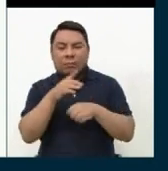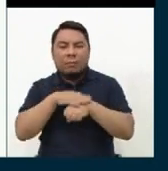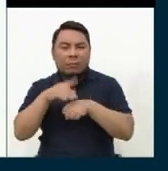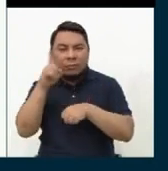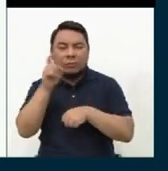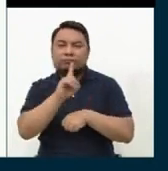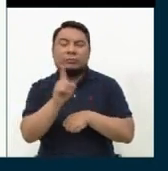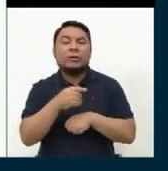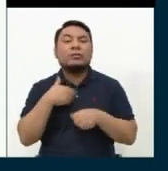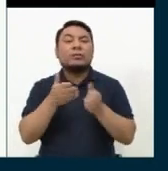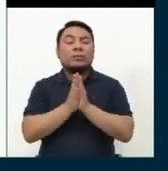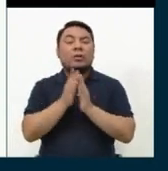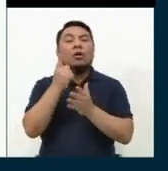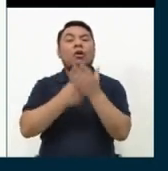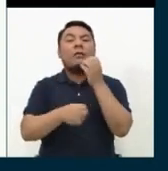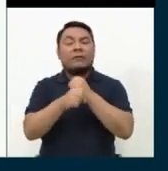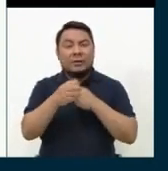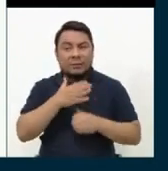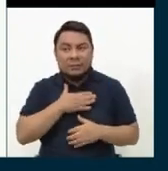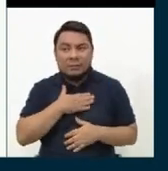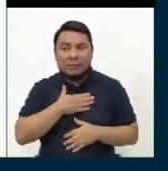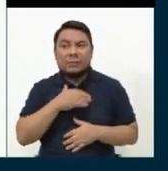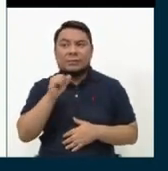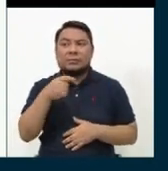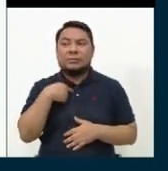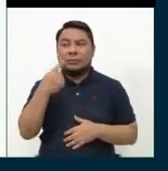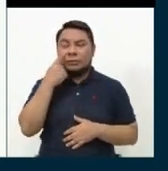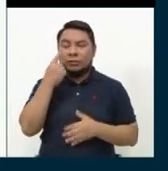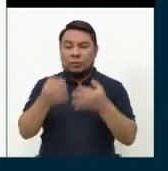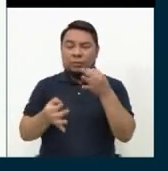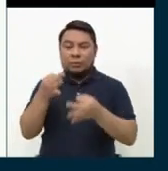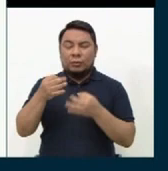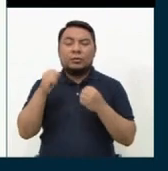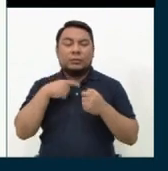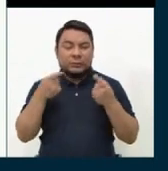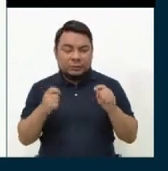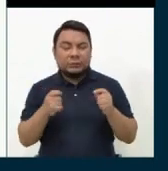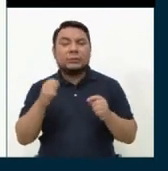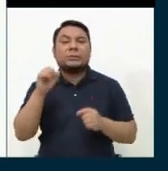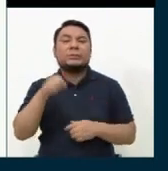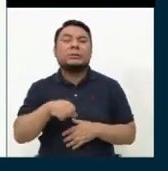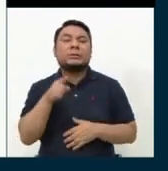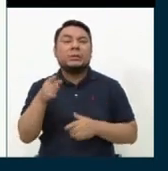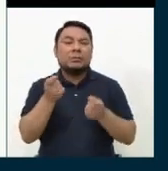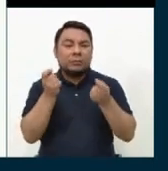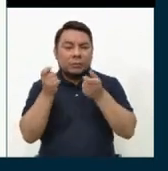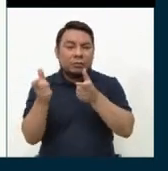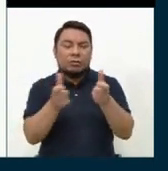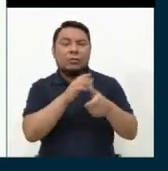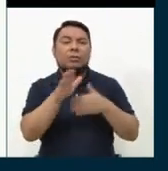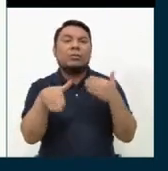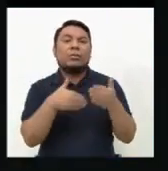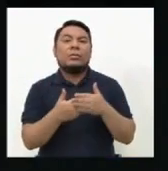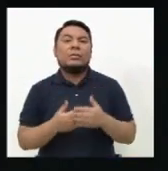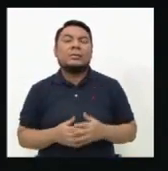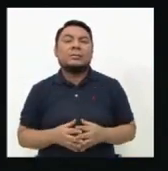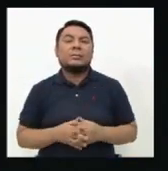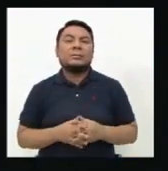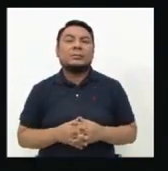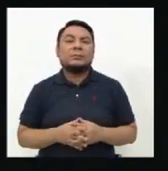Por ello les pido que confíen en mí. Como conocedor de la justicia voy a tratar de que se regularice todo este...